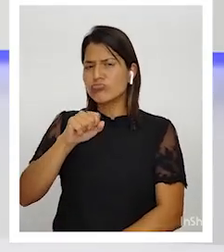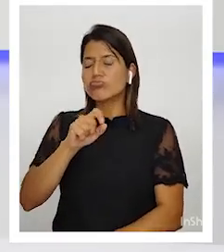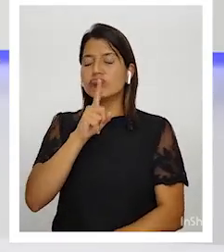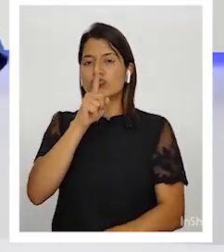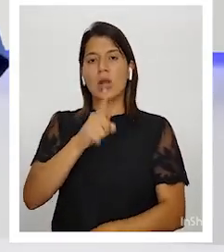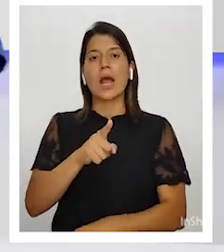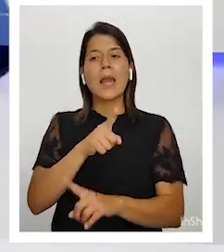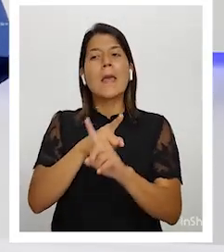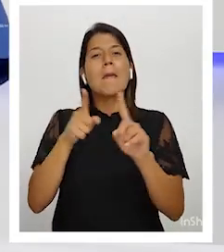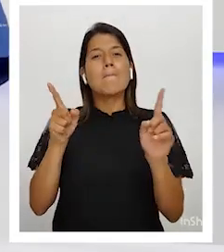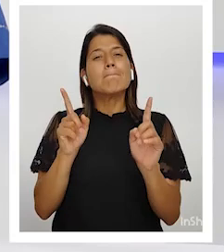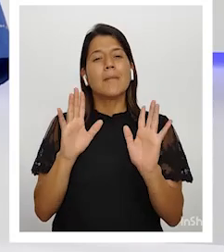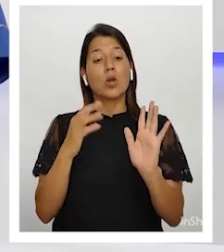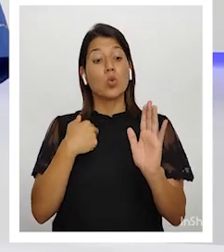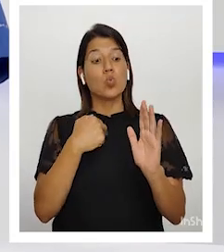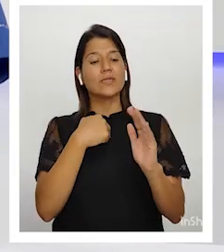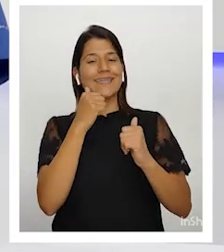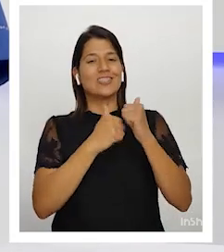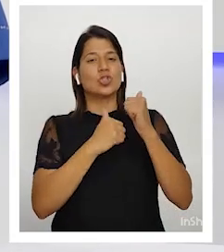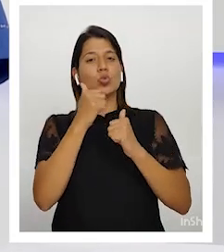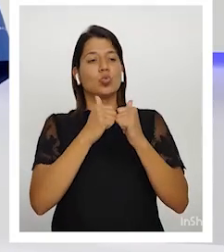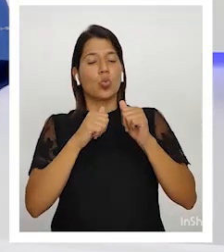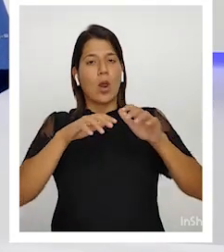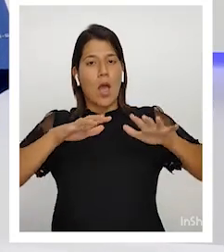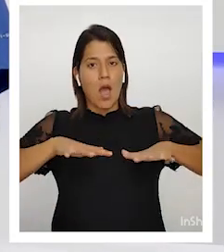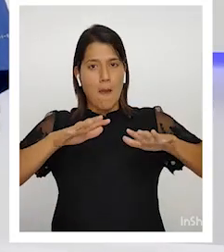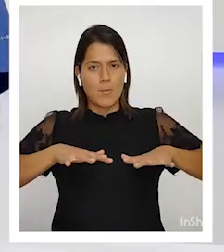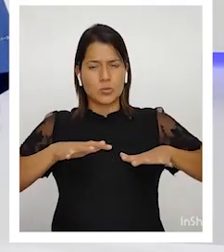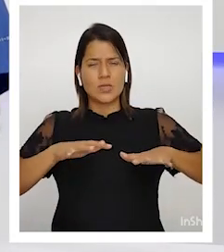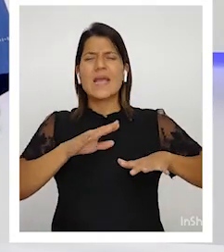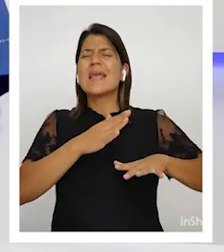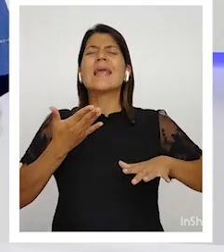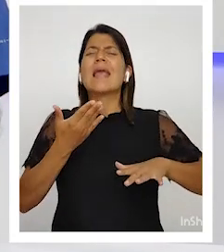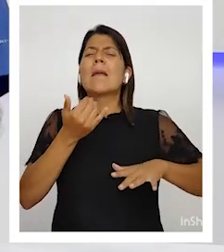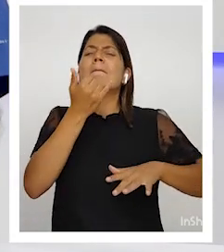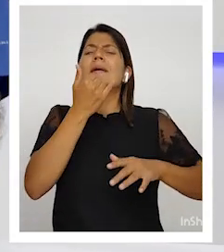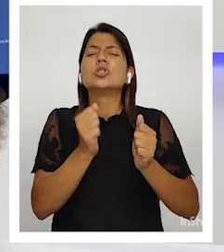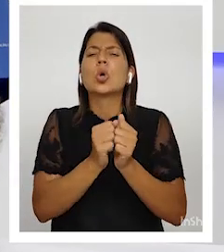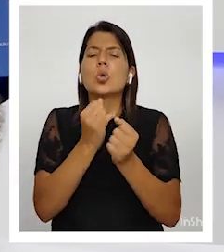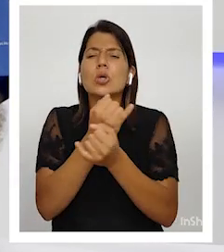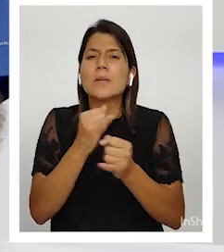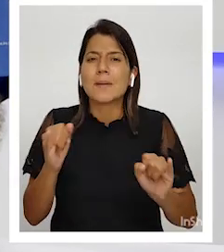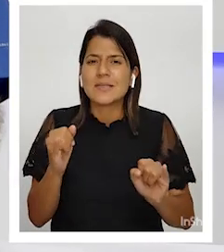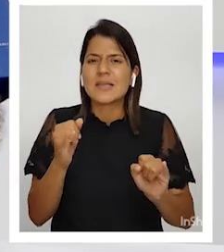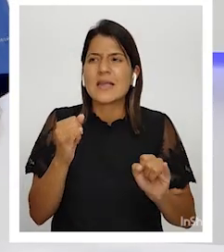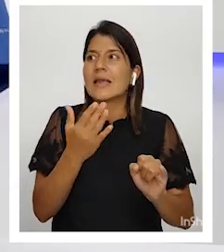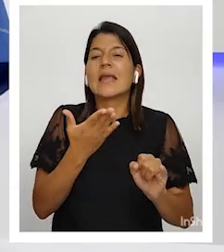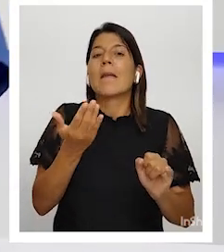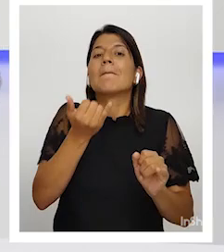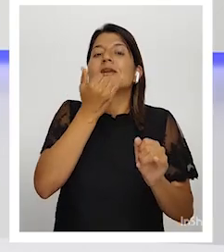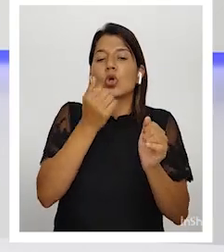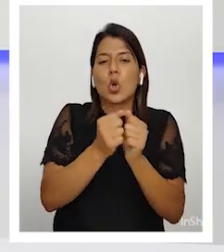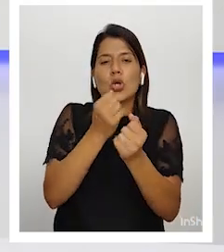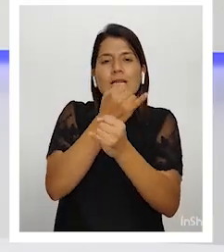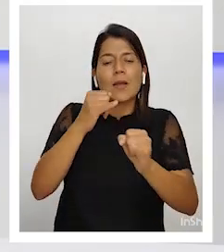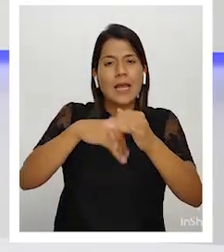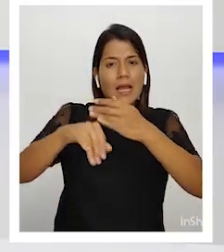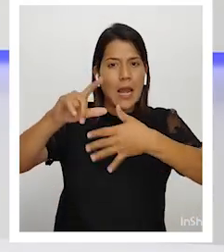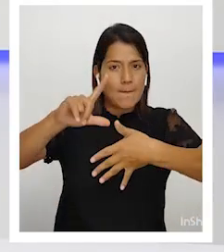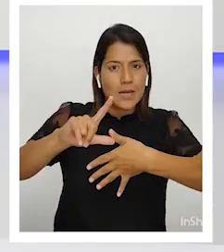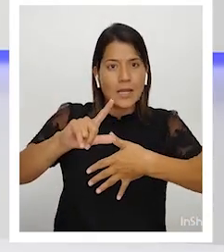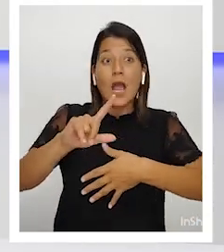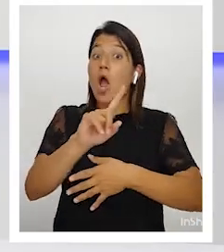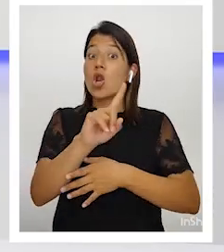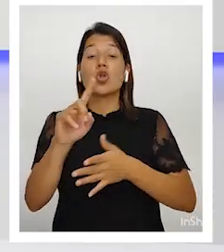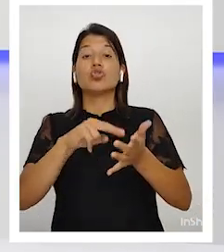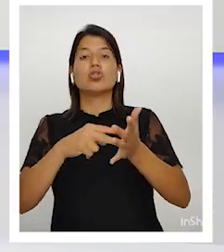estructuras son locales. ¿Qué pasó con la independencia? ¿Quién hizo la independencia en América Latina? No fueron ni los negros